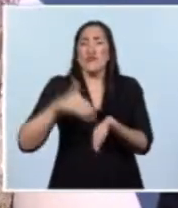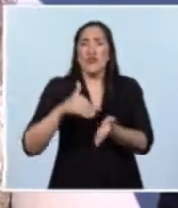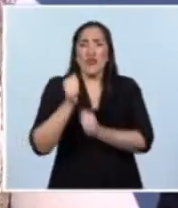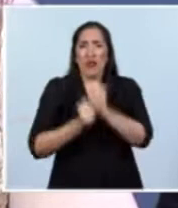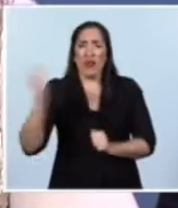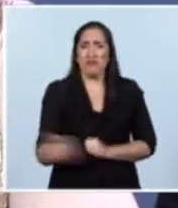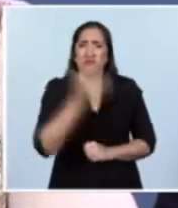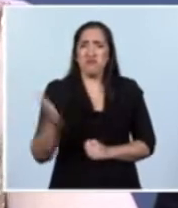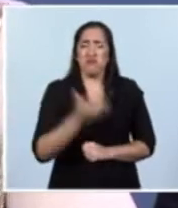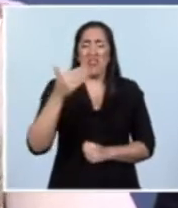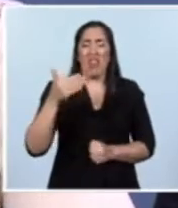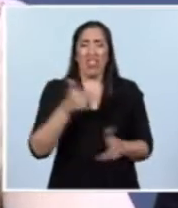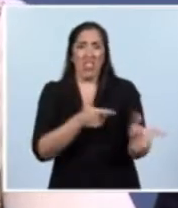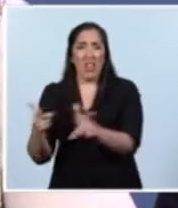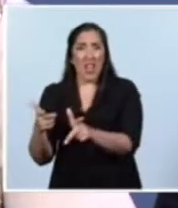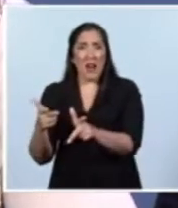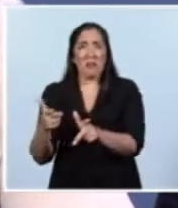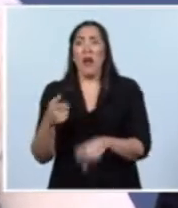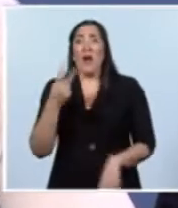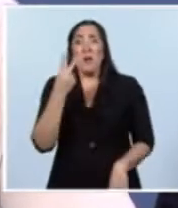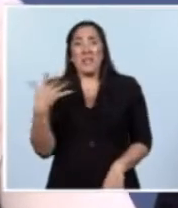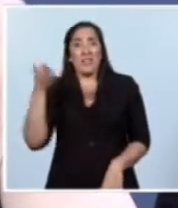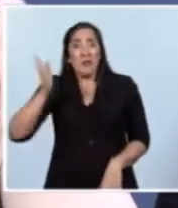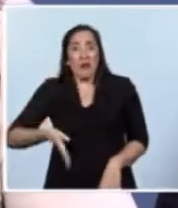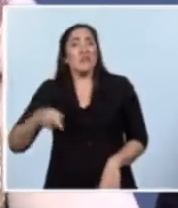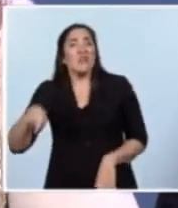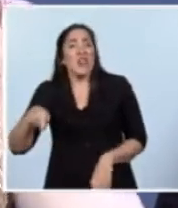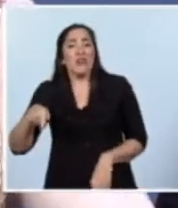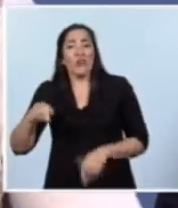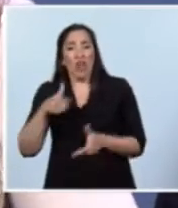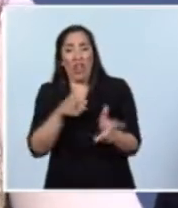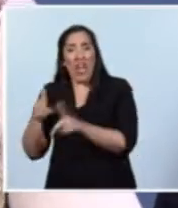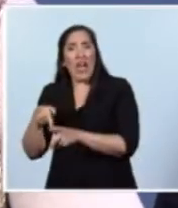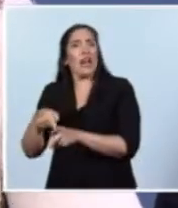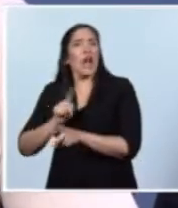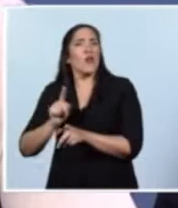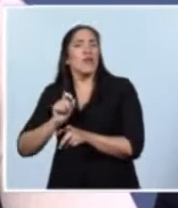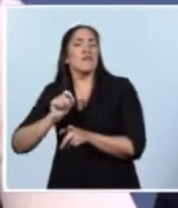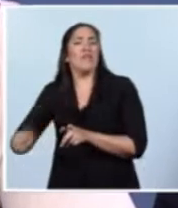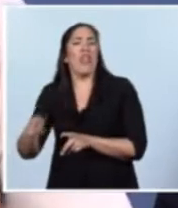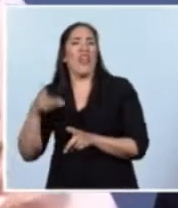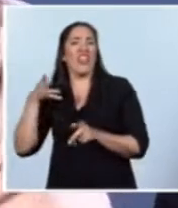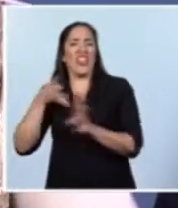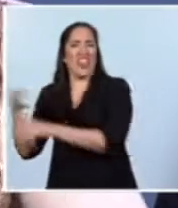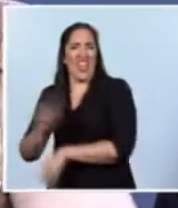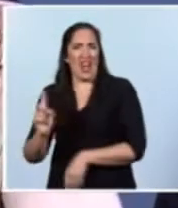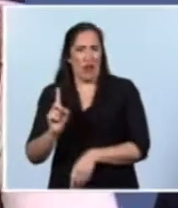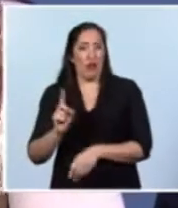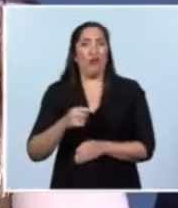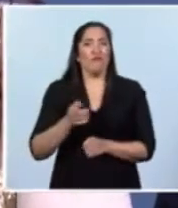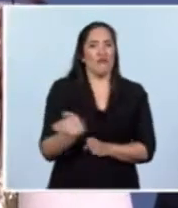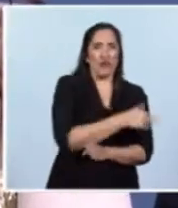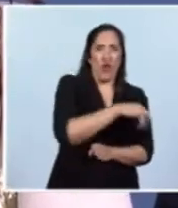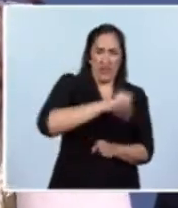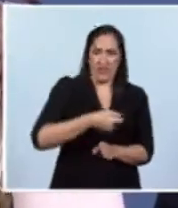fabricadas, de las cuales menos del 25 por ciento era clasificado como arma de guerra. Y luego se comenzaron a